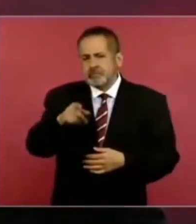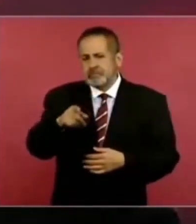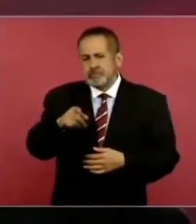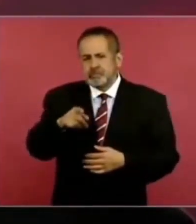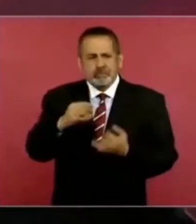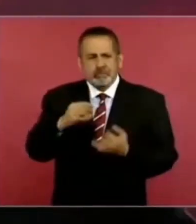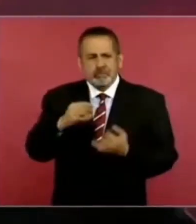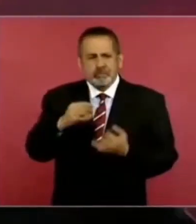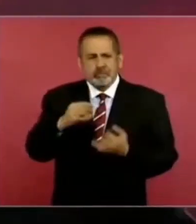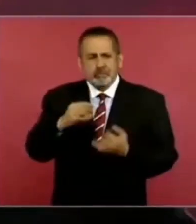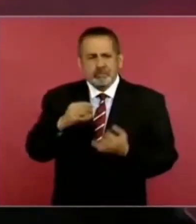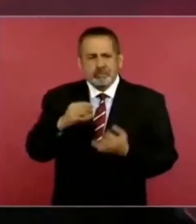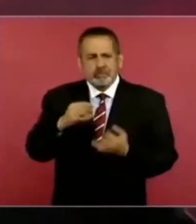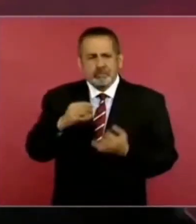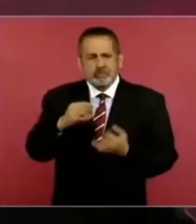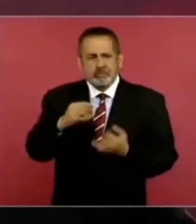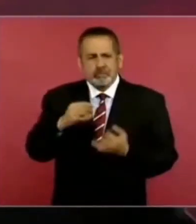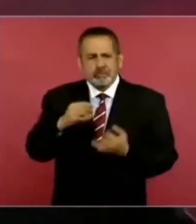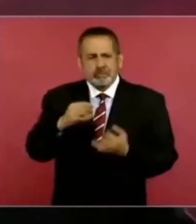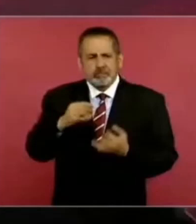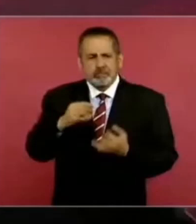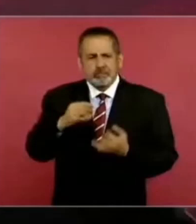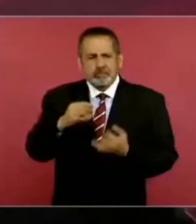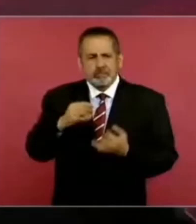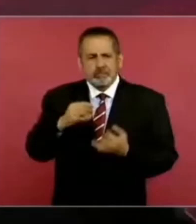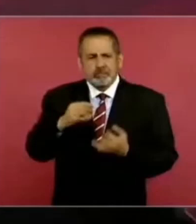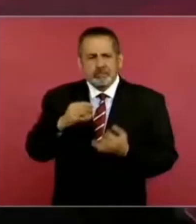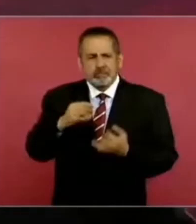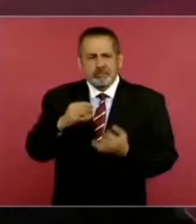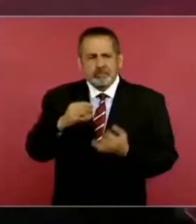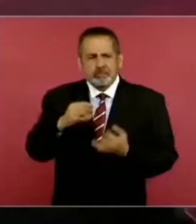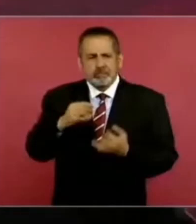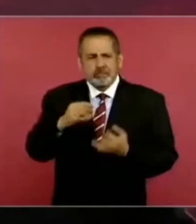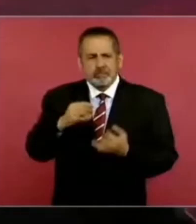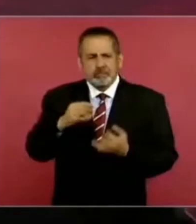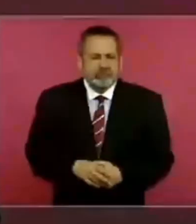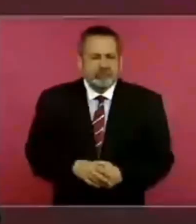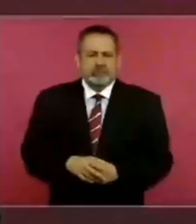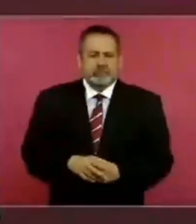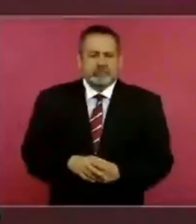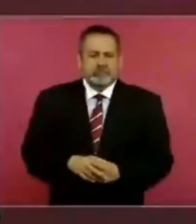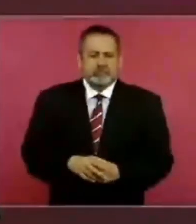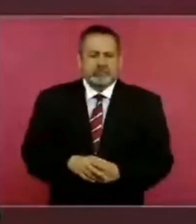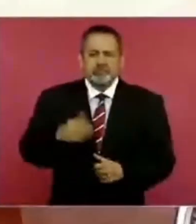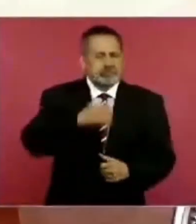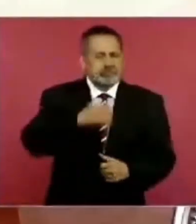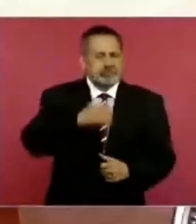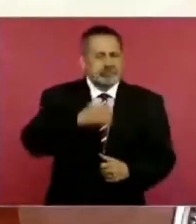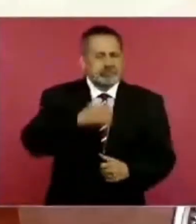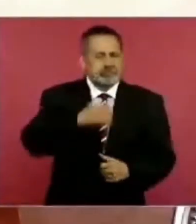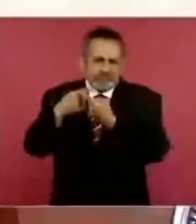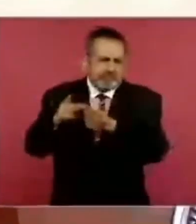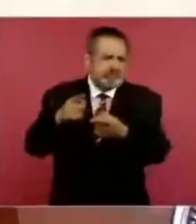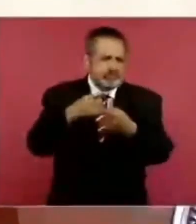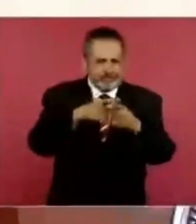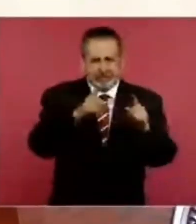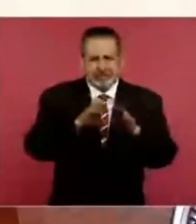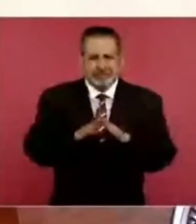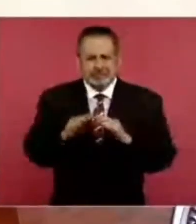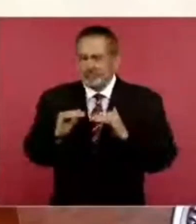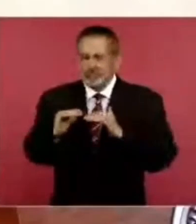todos iguales. Y son concepciones distintas en una